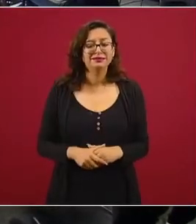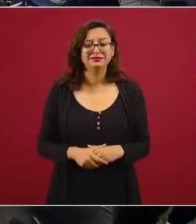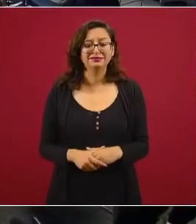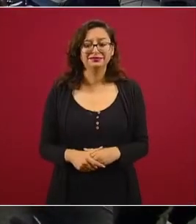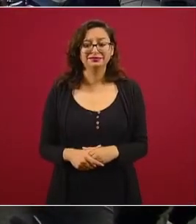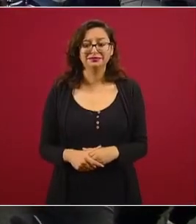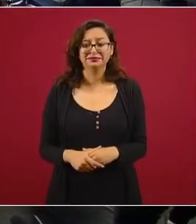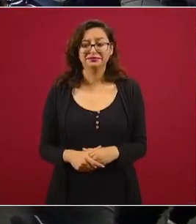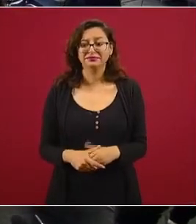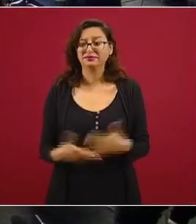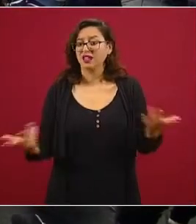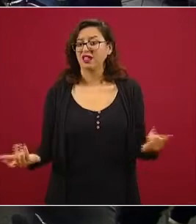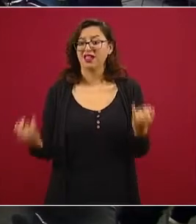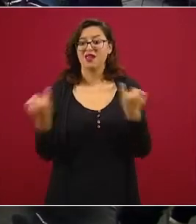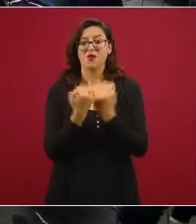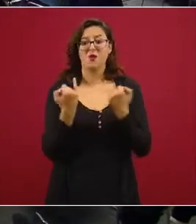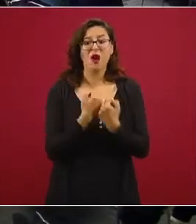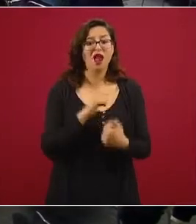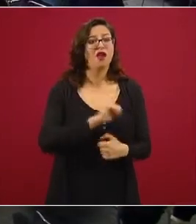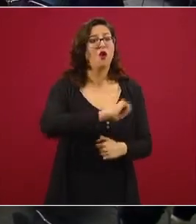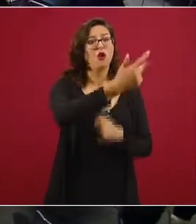y así otros países?